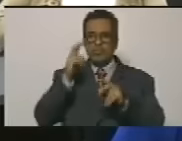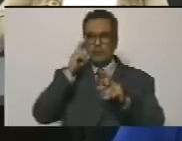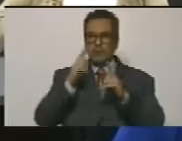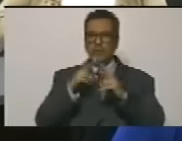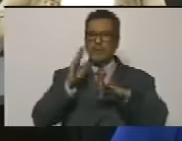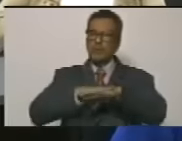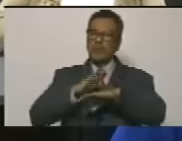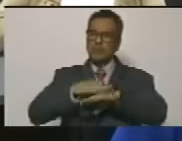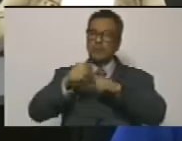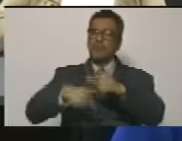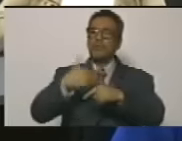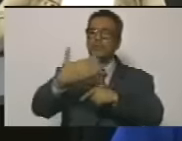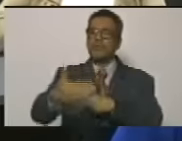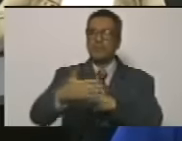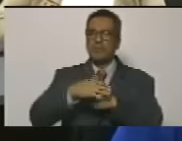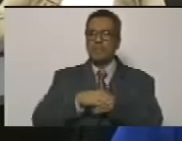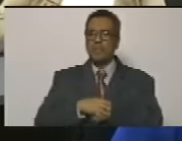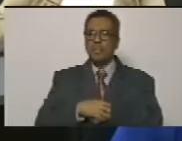pasó después